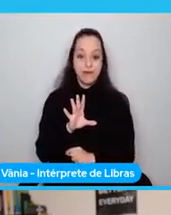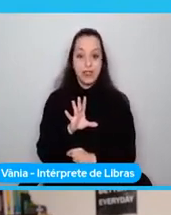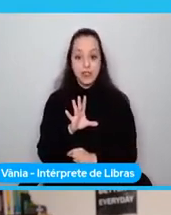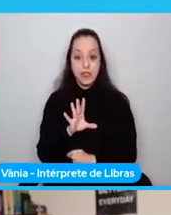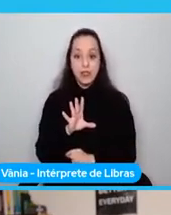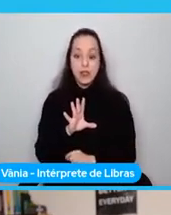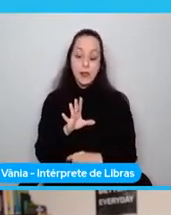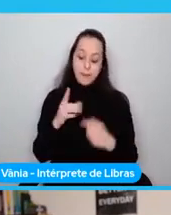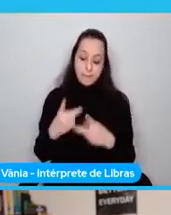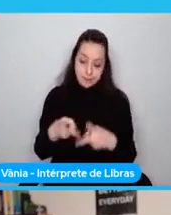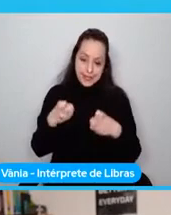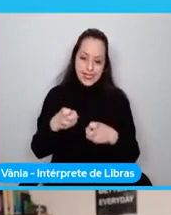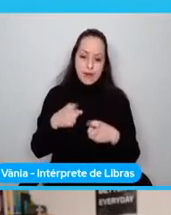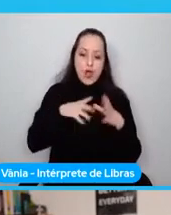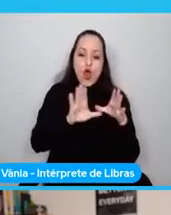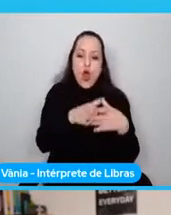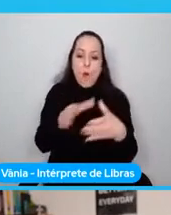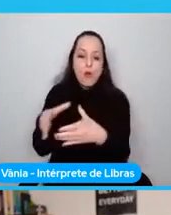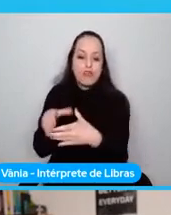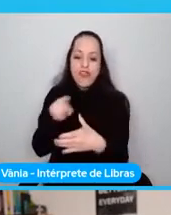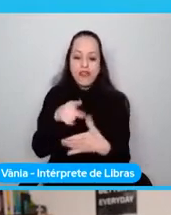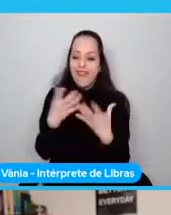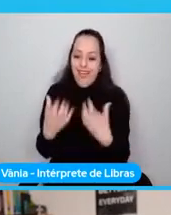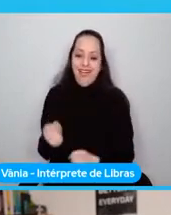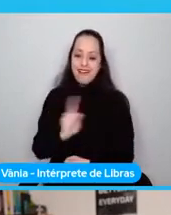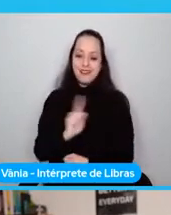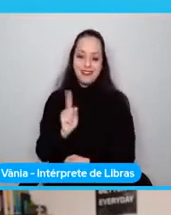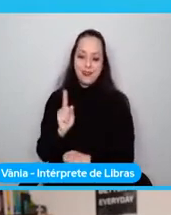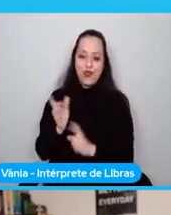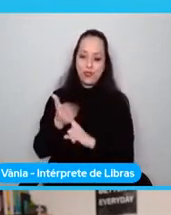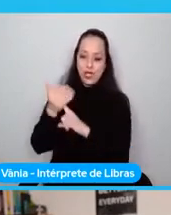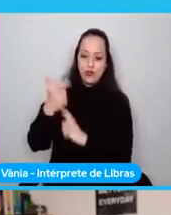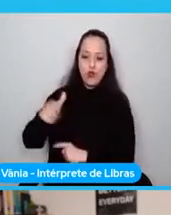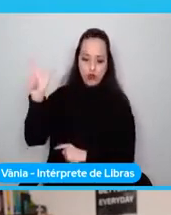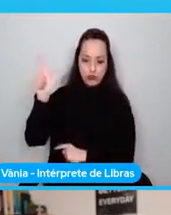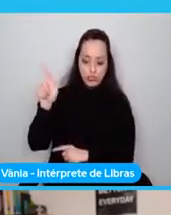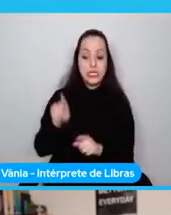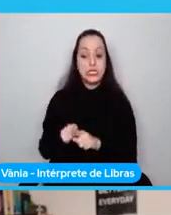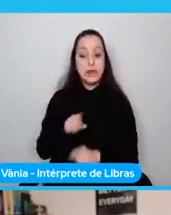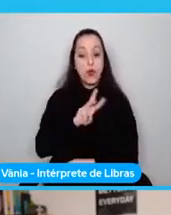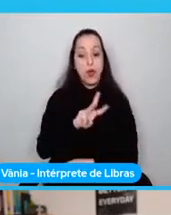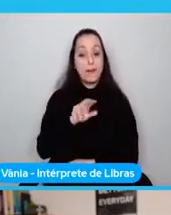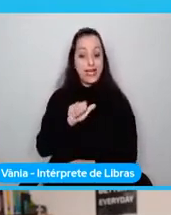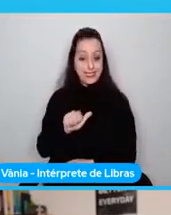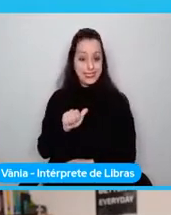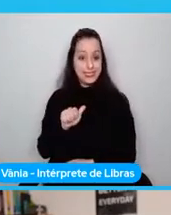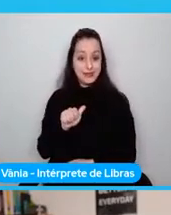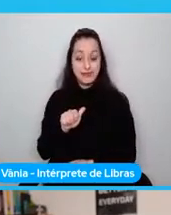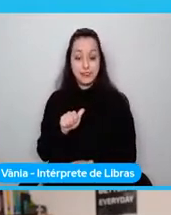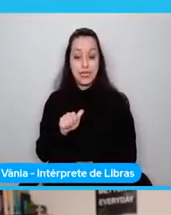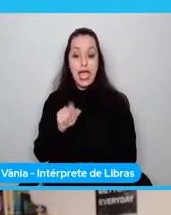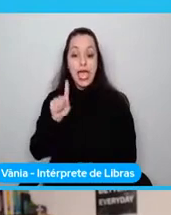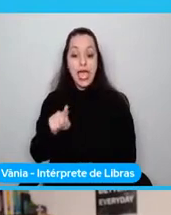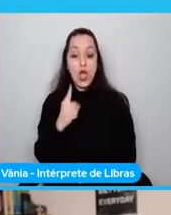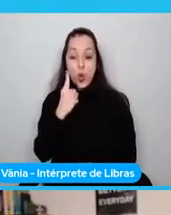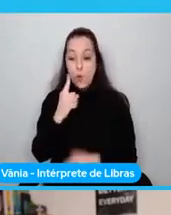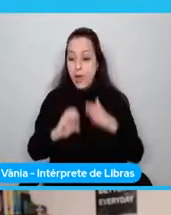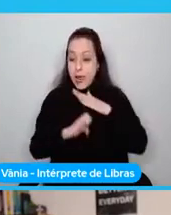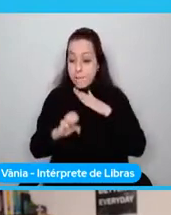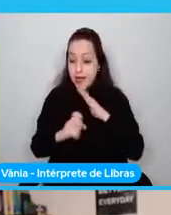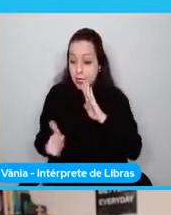por las diferentes comunidades. Otra cosa es que WebAssembly no es algo de una sola empresa.